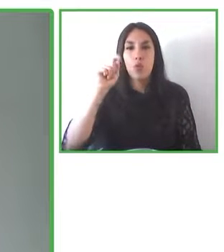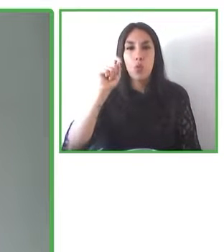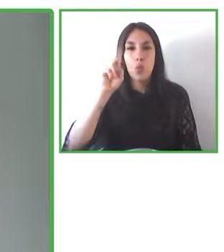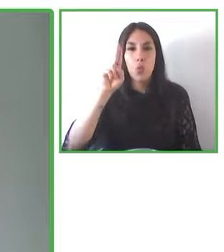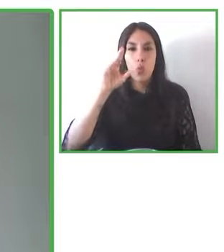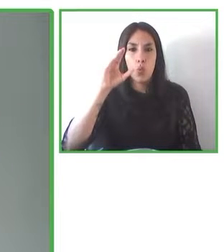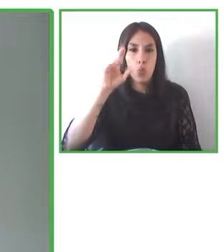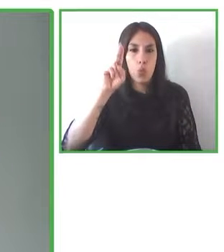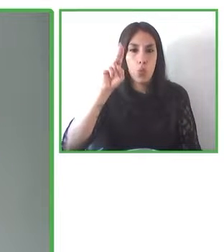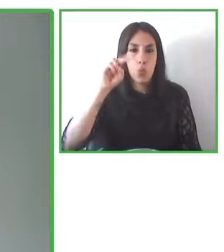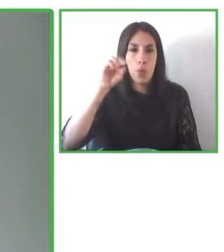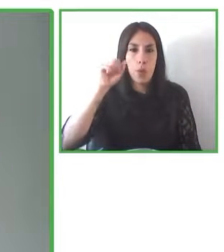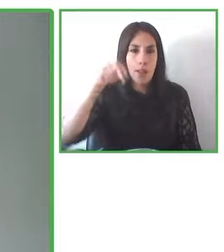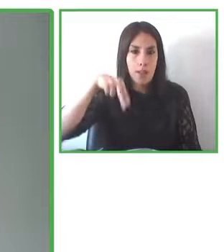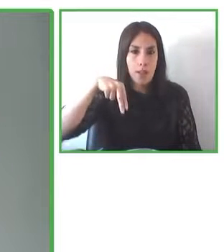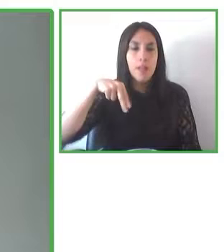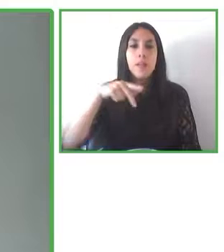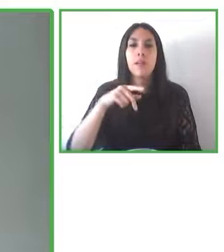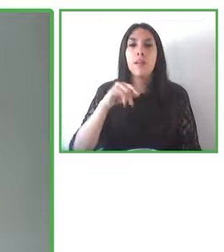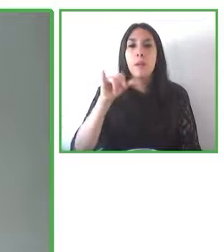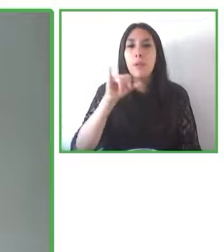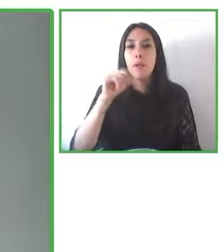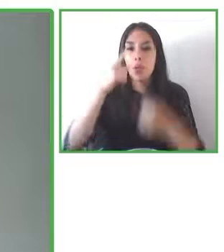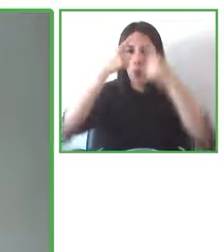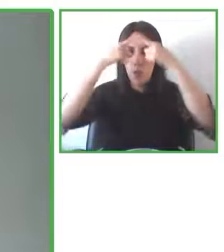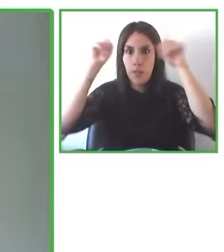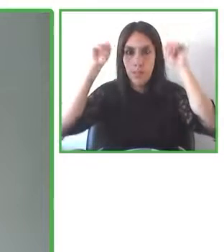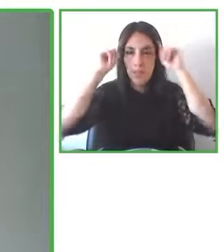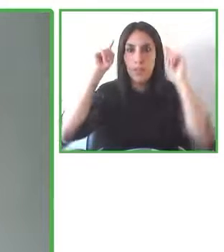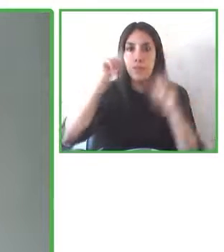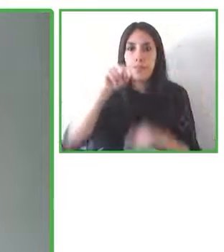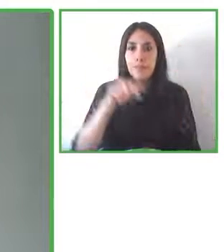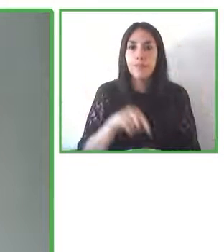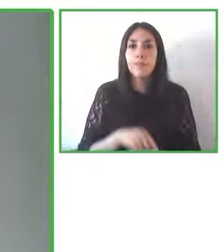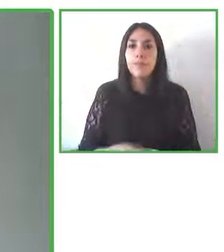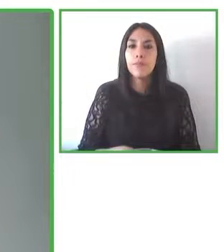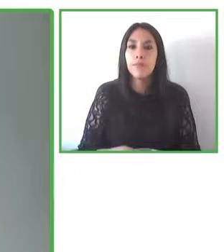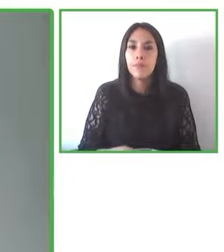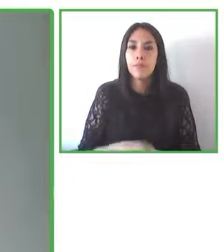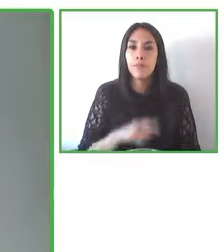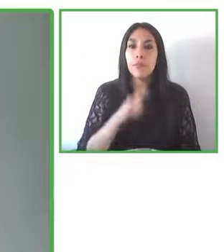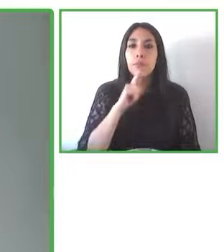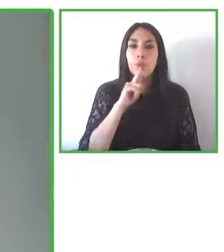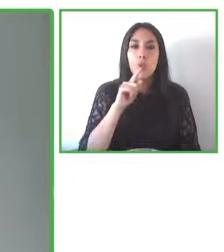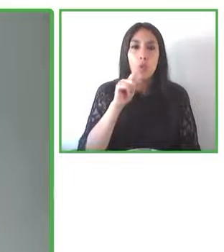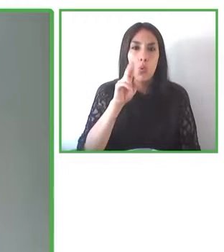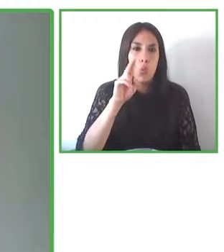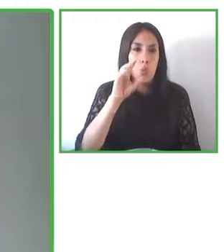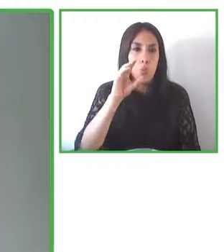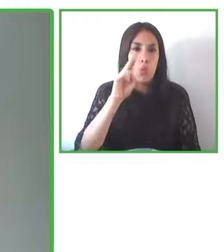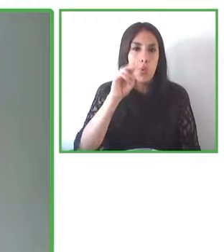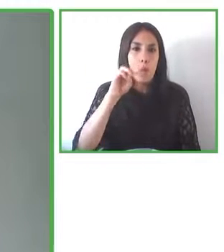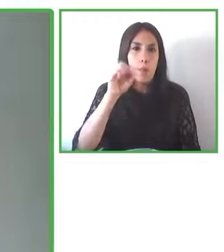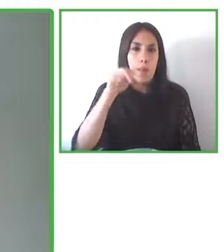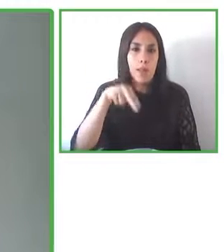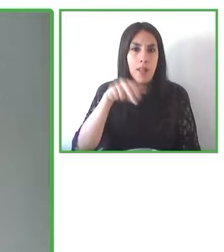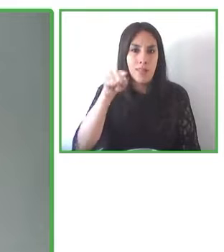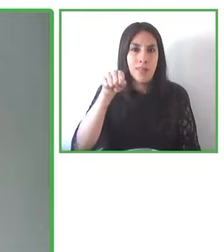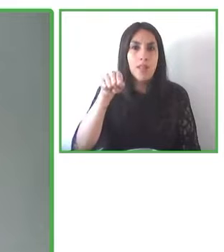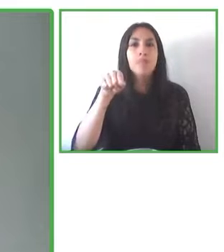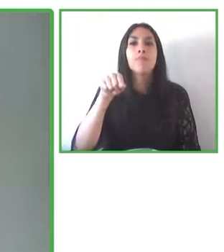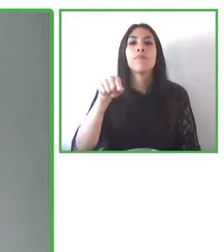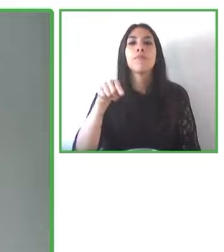Universidad Nacional de Tucumán. Ella es académica, miembro de la Unión Internacional de Arquitectos, de